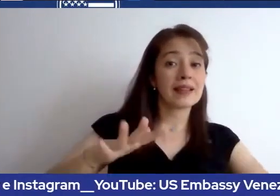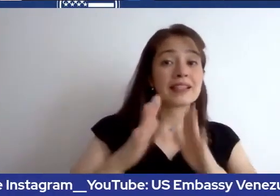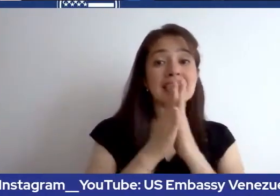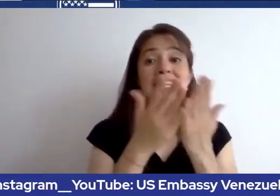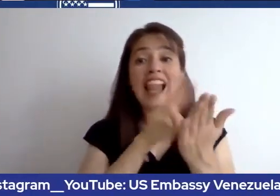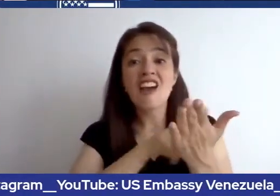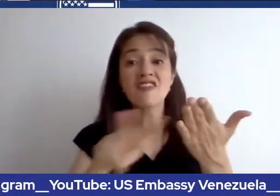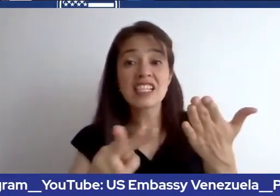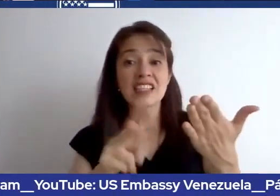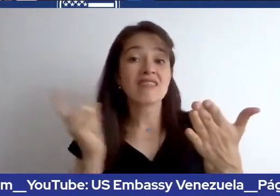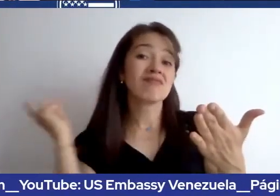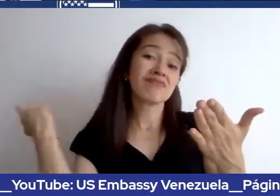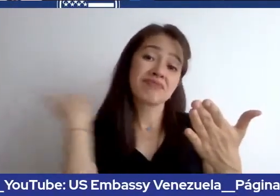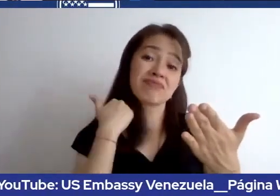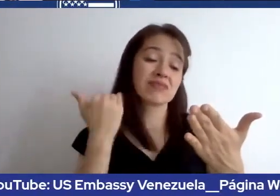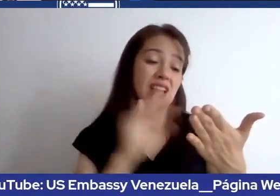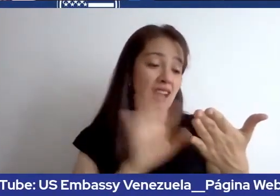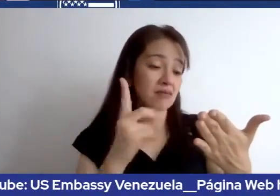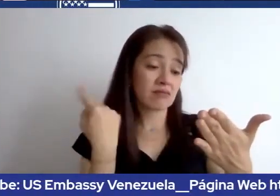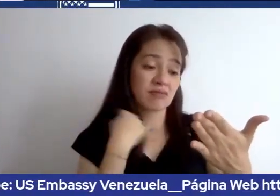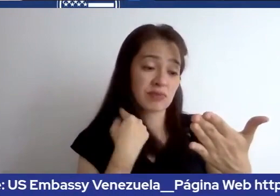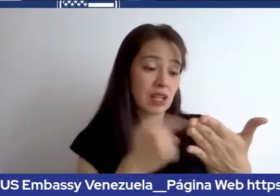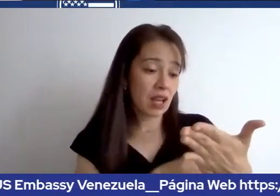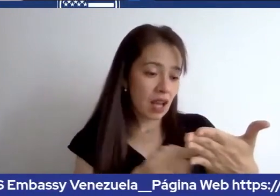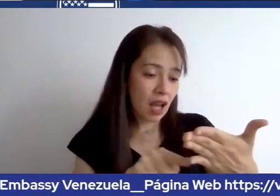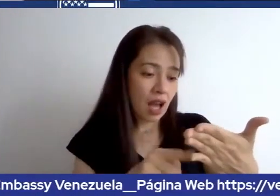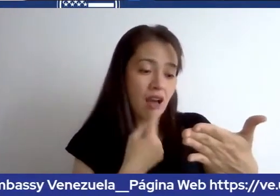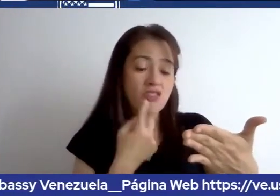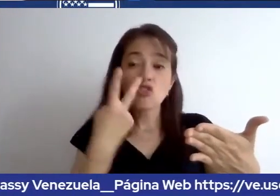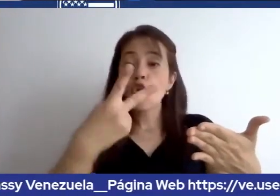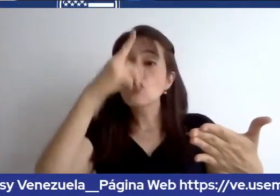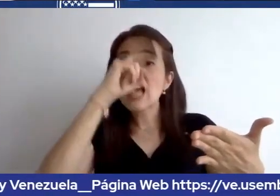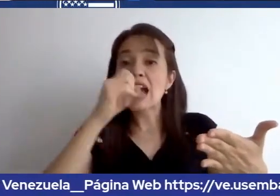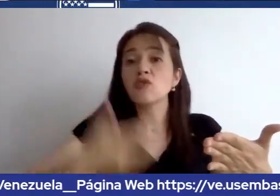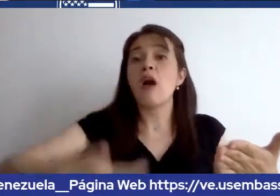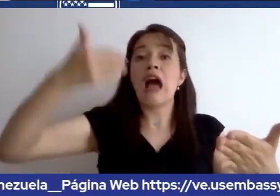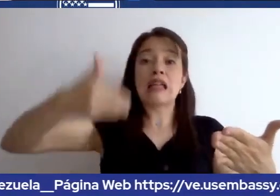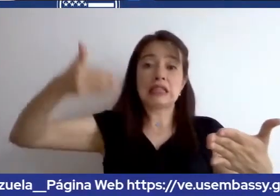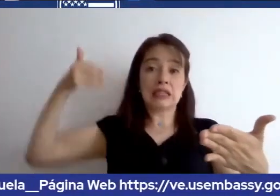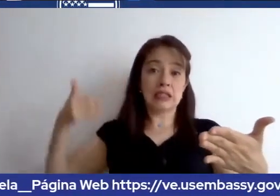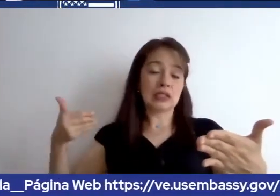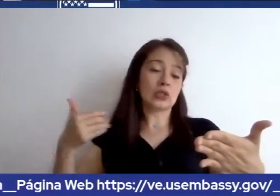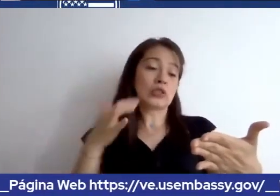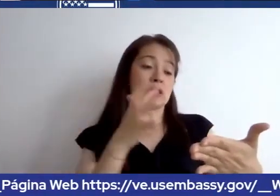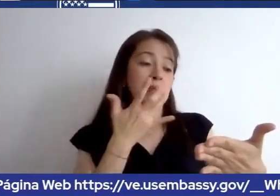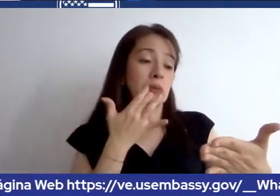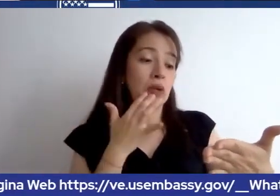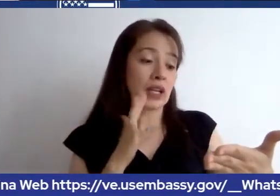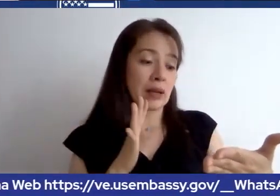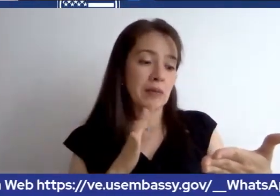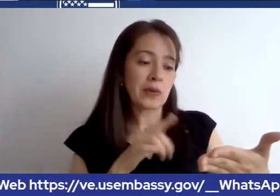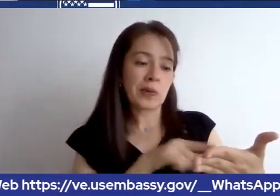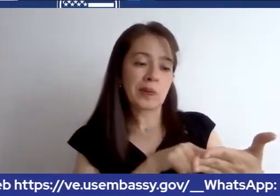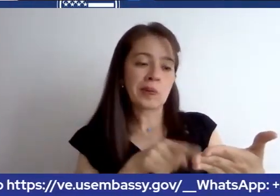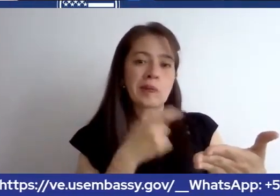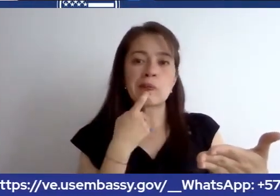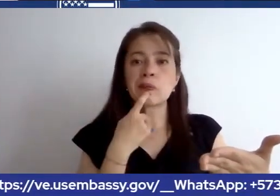vencido en los dos años anteriores. En este caso, si ha tenido una visa, pero